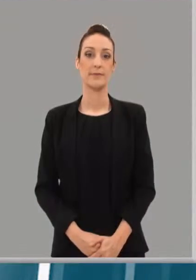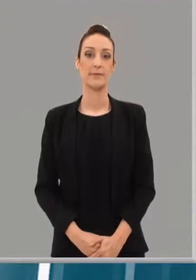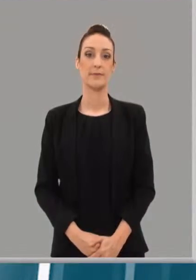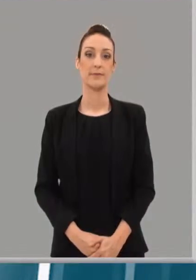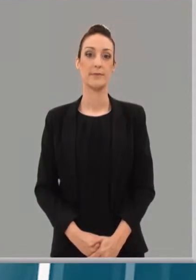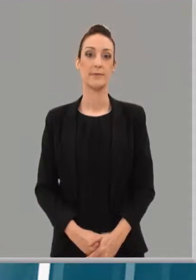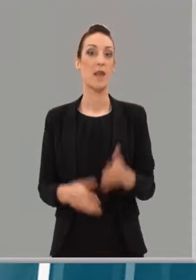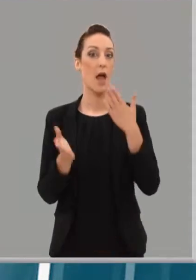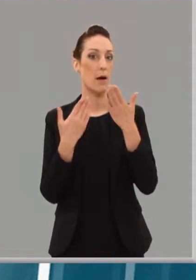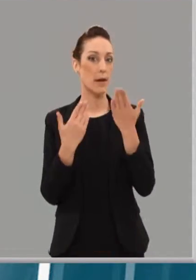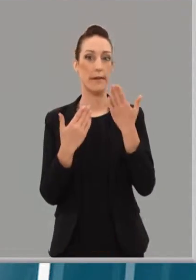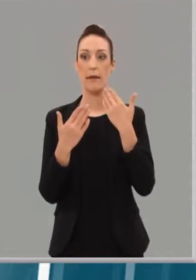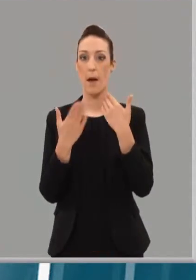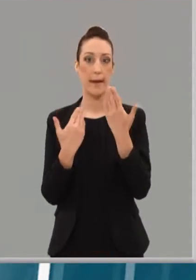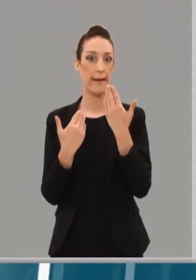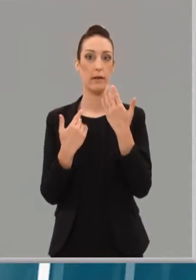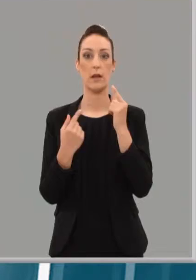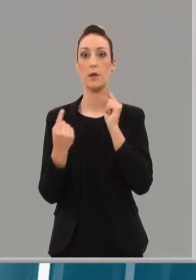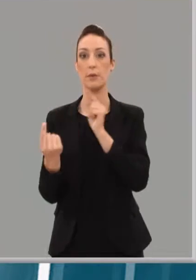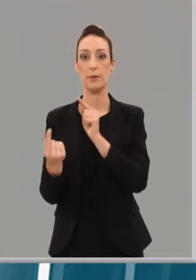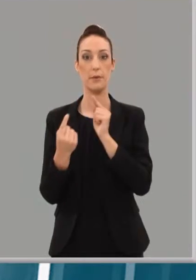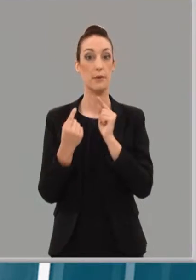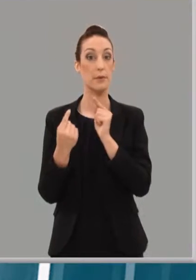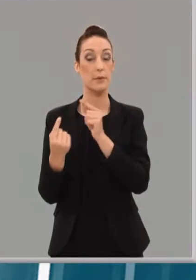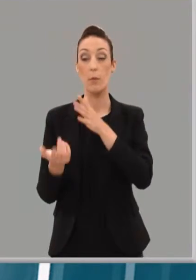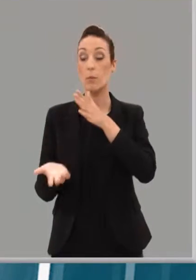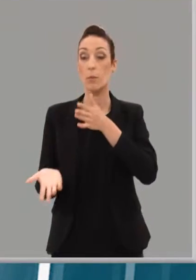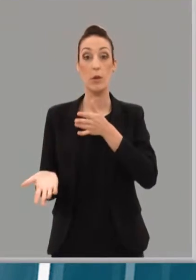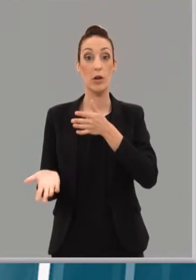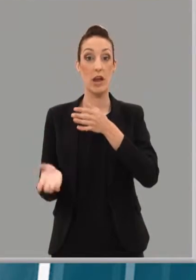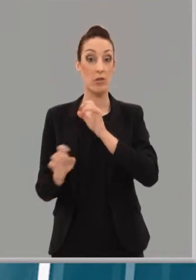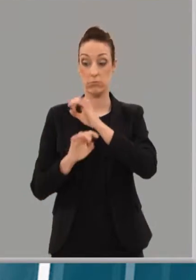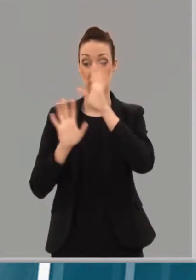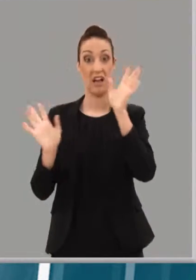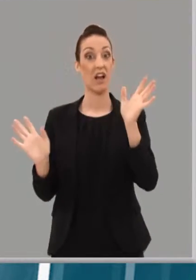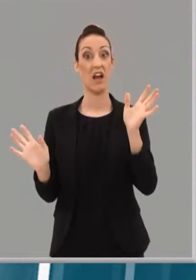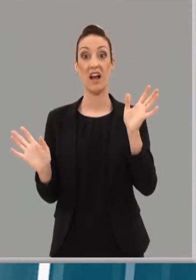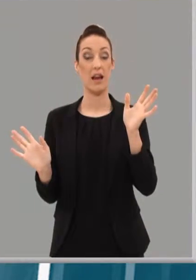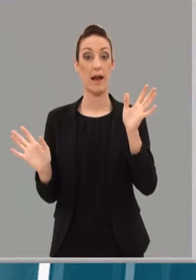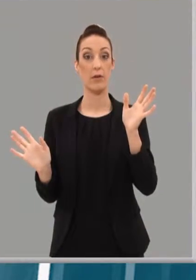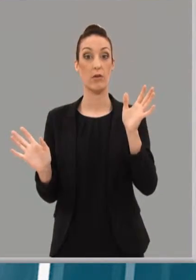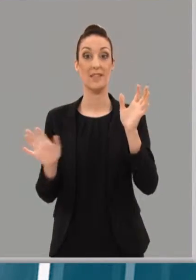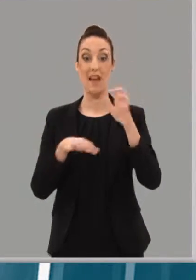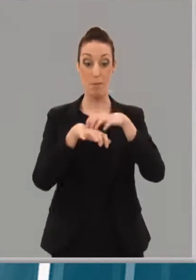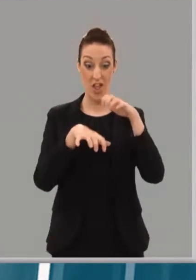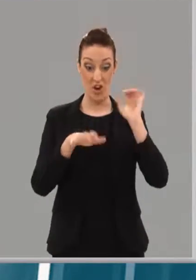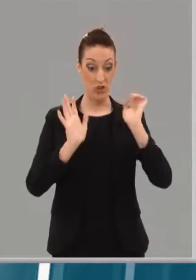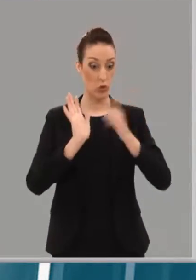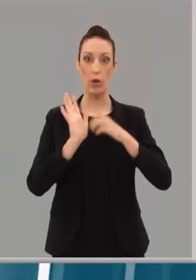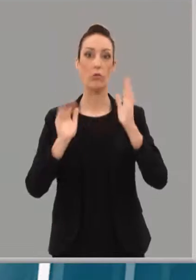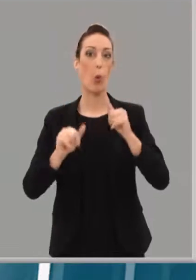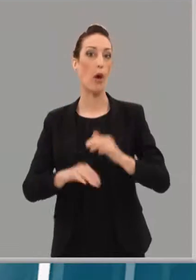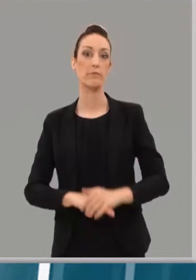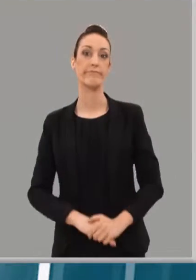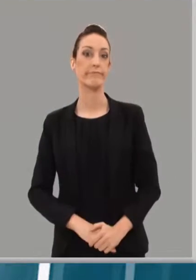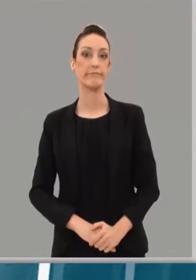Hablar y hablar y dialogar, porque lo que está claro es que no hay definida una mayoría absoluta. Es lo que